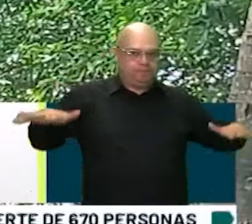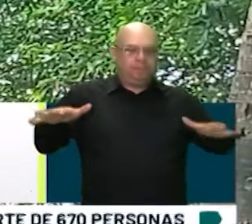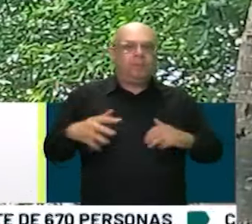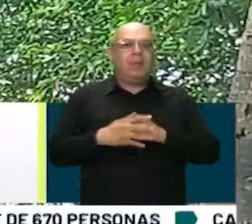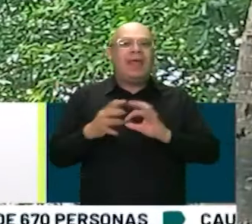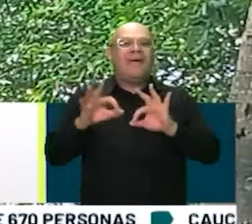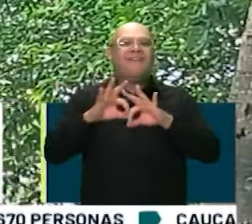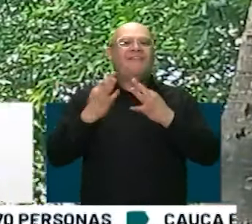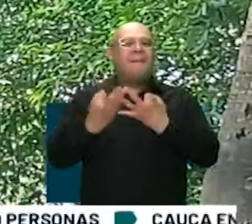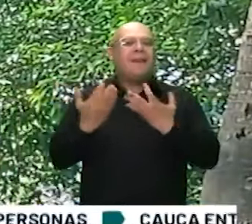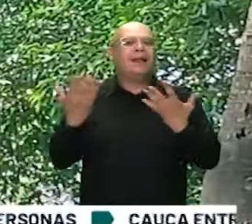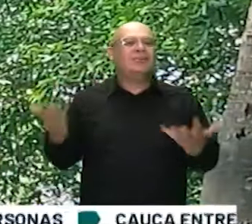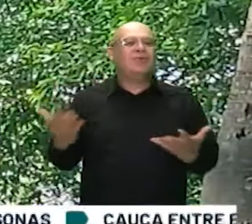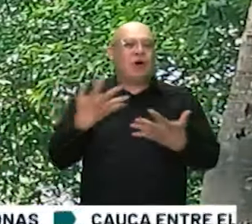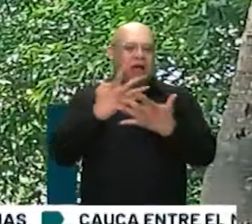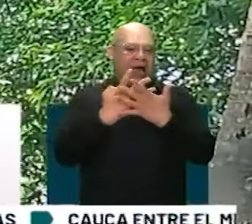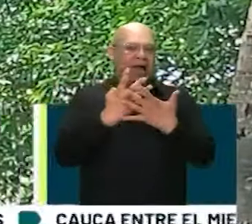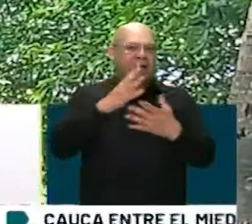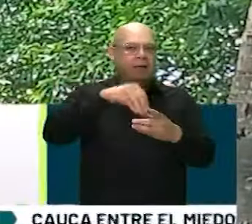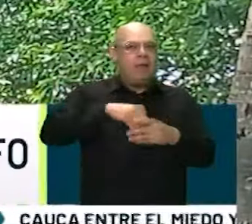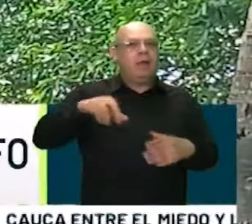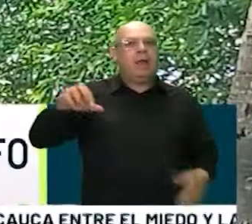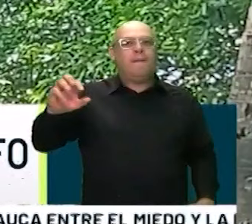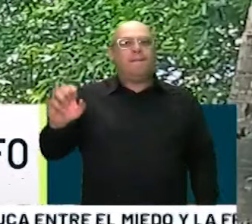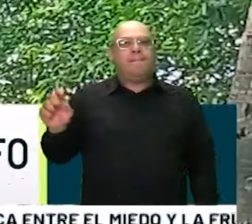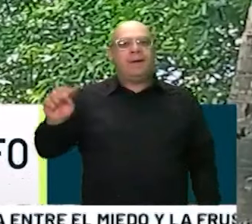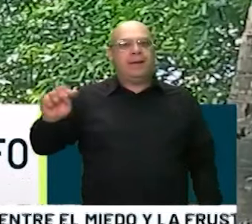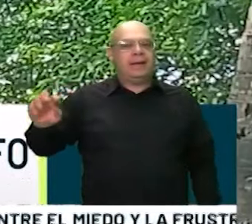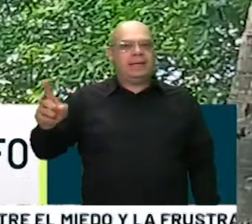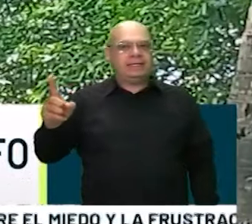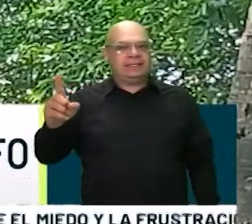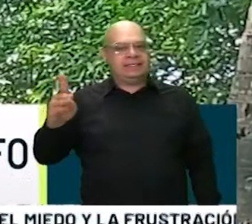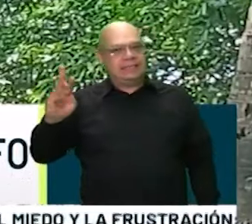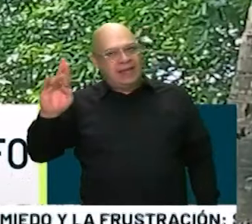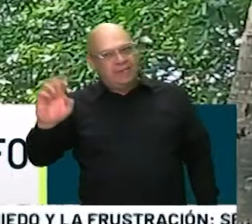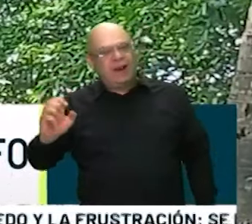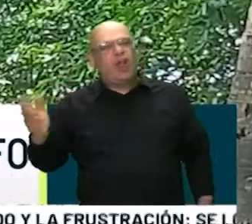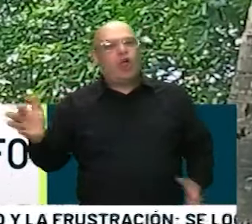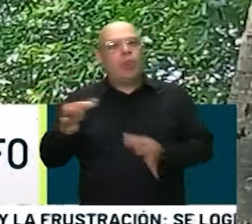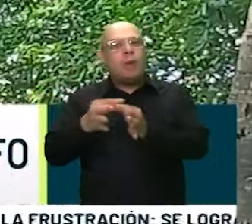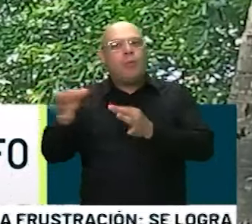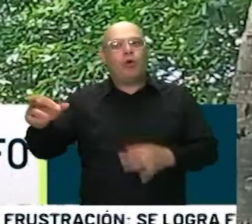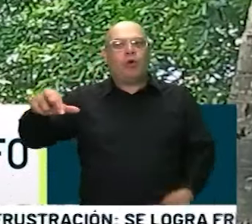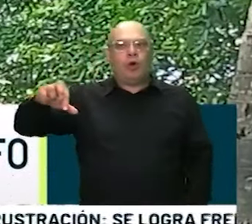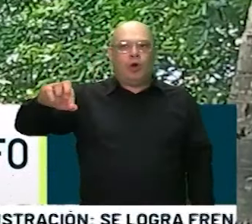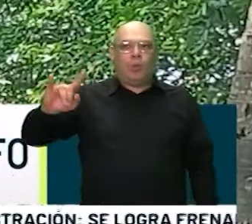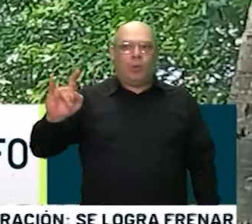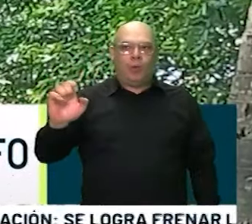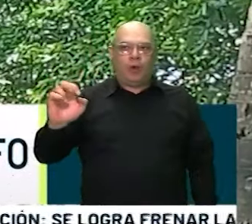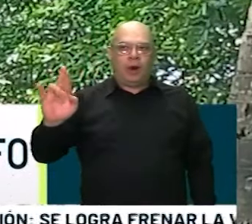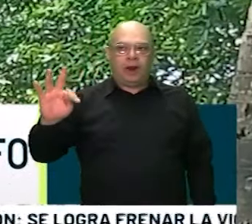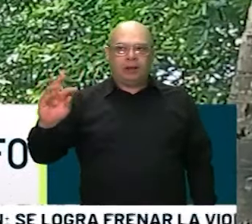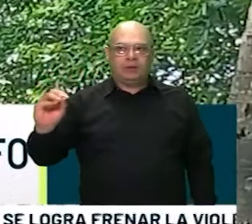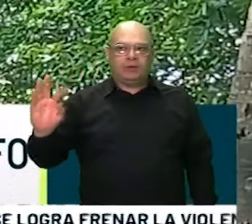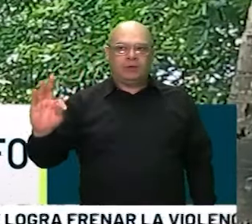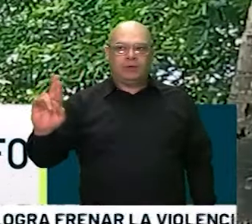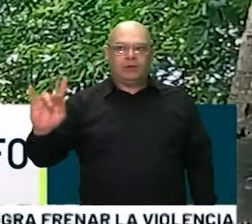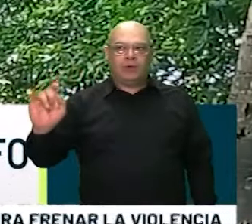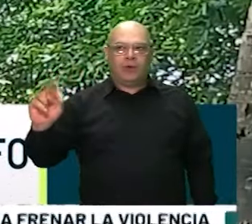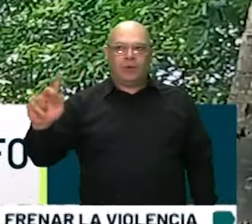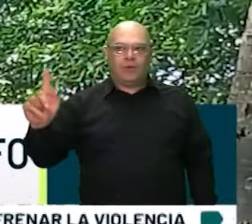los internos de la cárcel del pesebre en el municipio de Puerto Triunfo. Pues al parecer, y la última situación